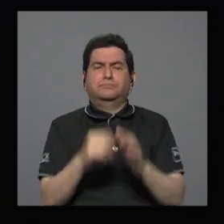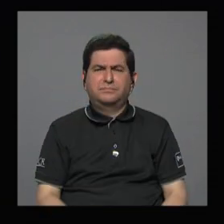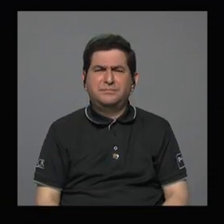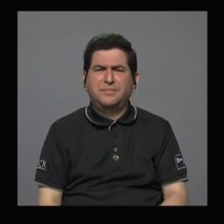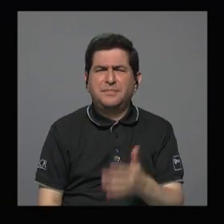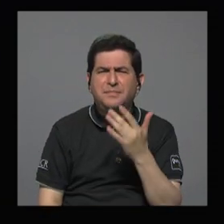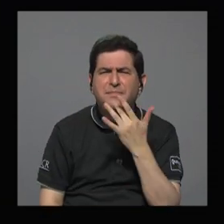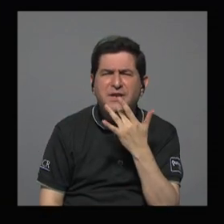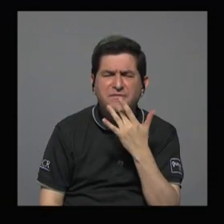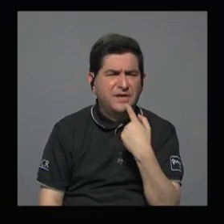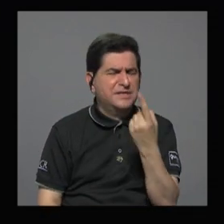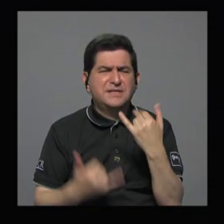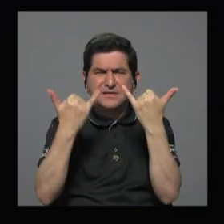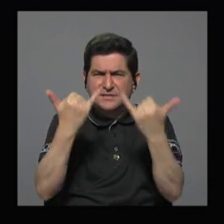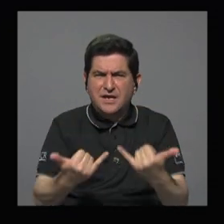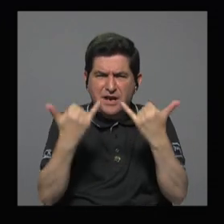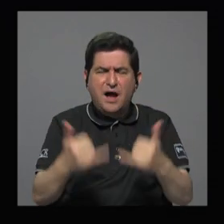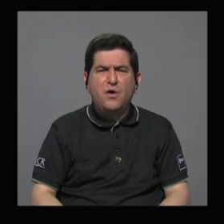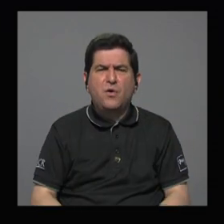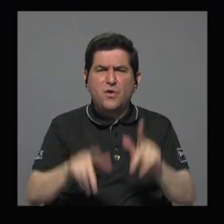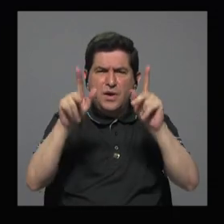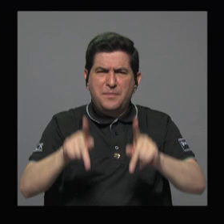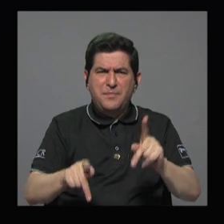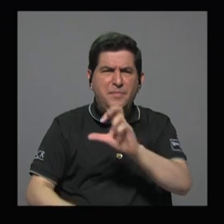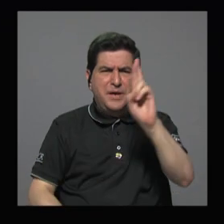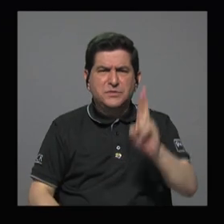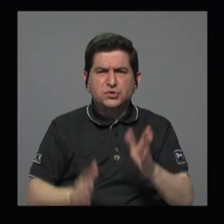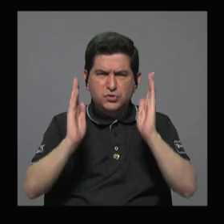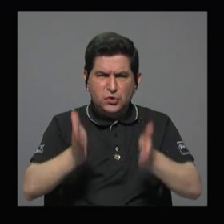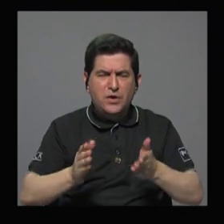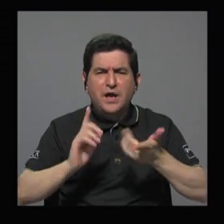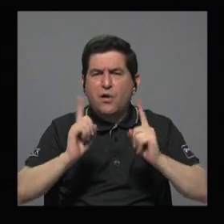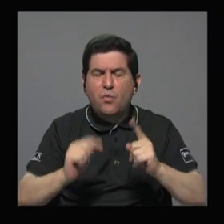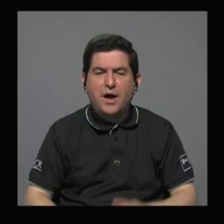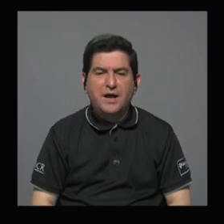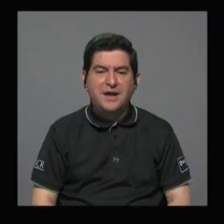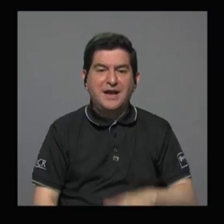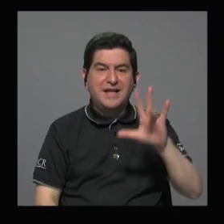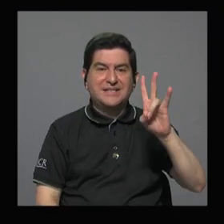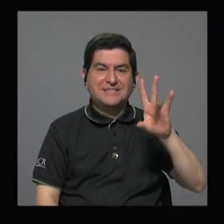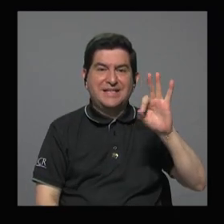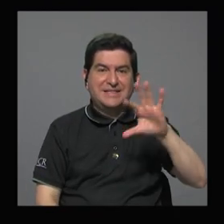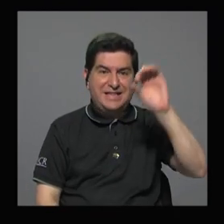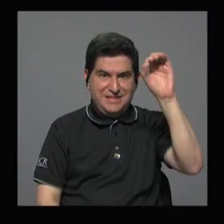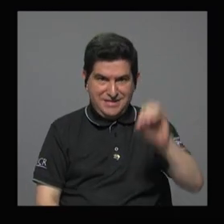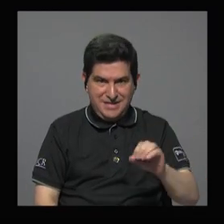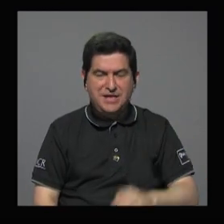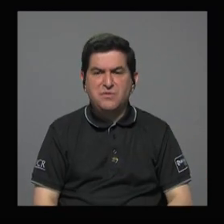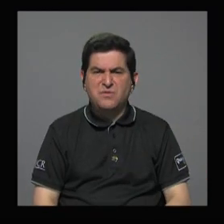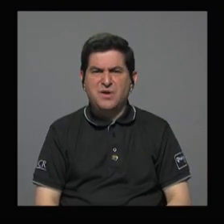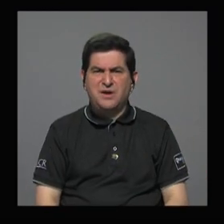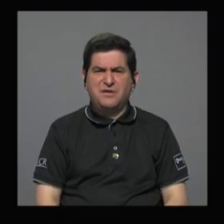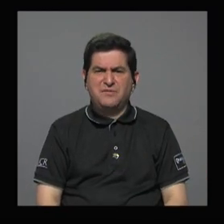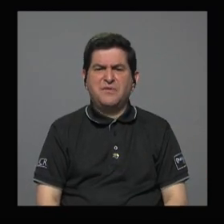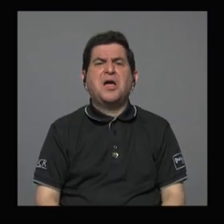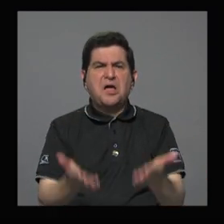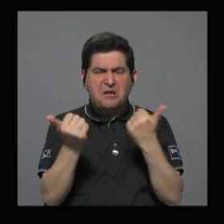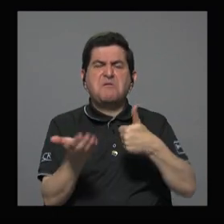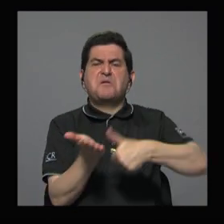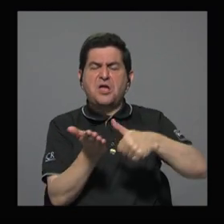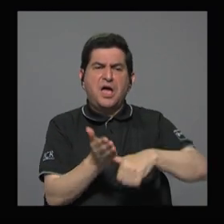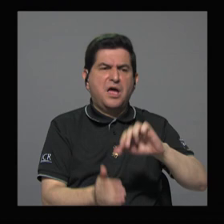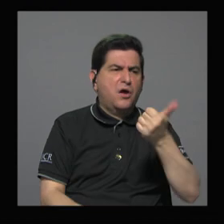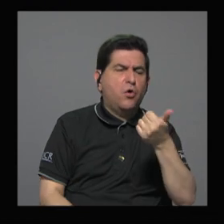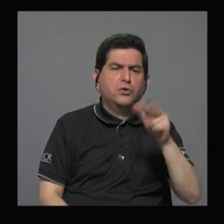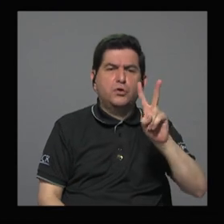preferencias reportan al día de hoy las y los costarricenses? veamos el 79% dice que desea votar y el